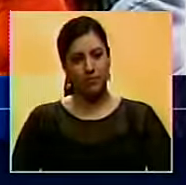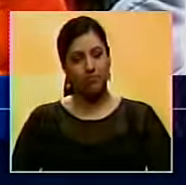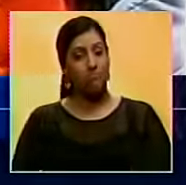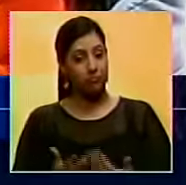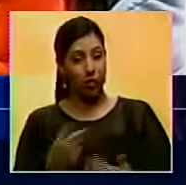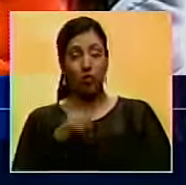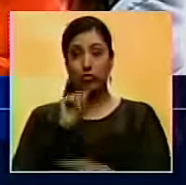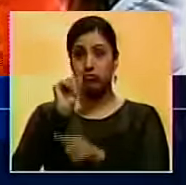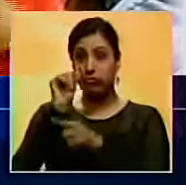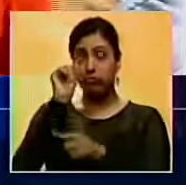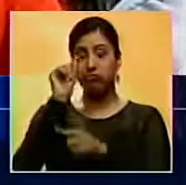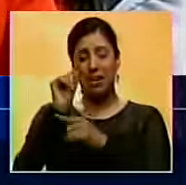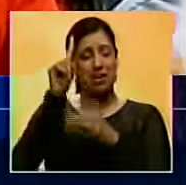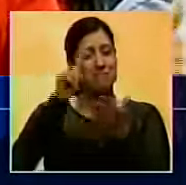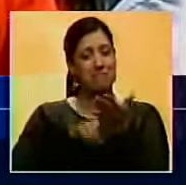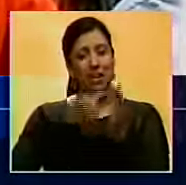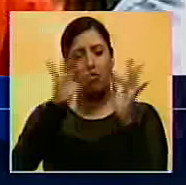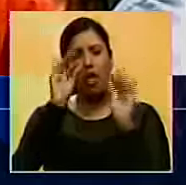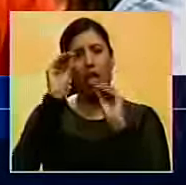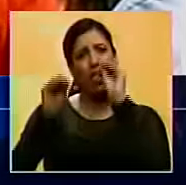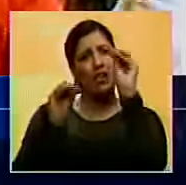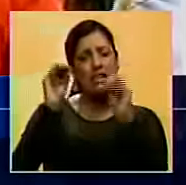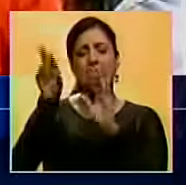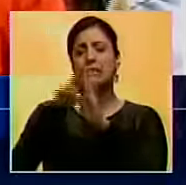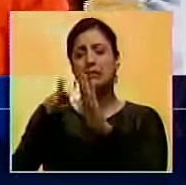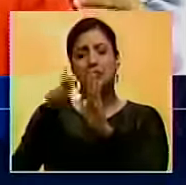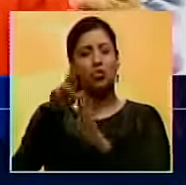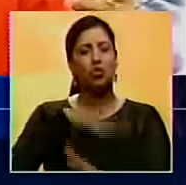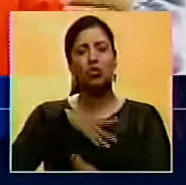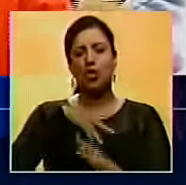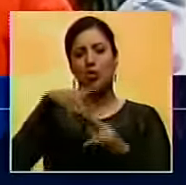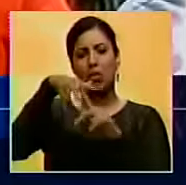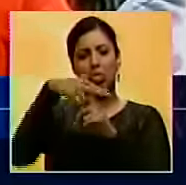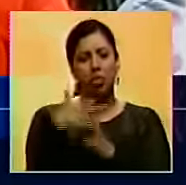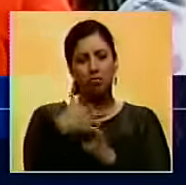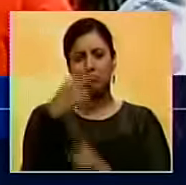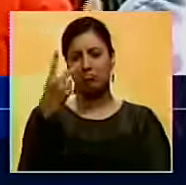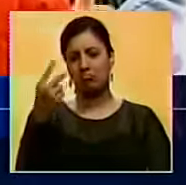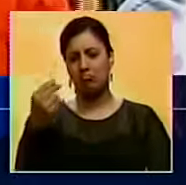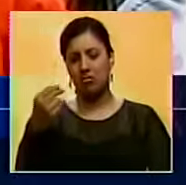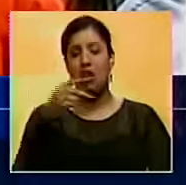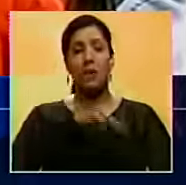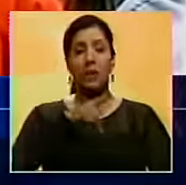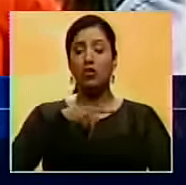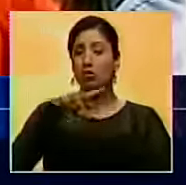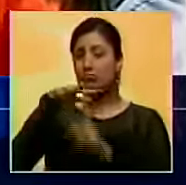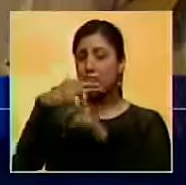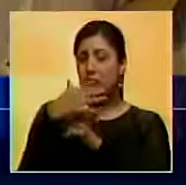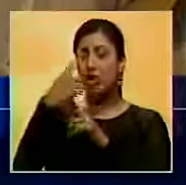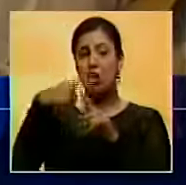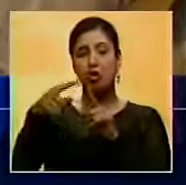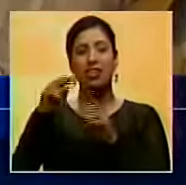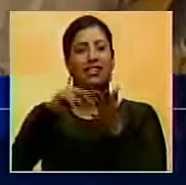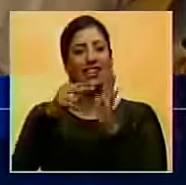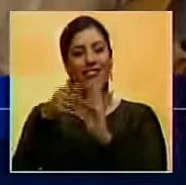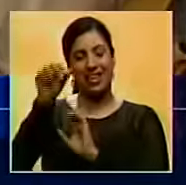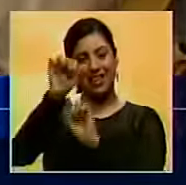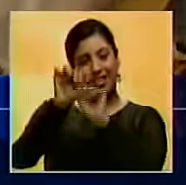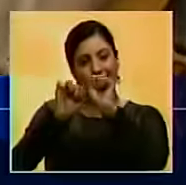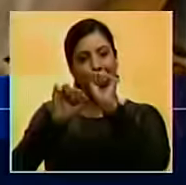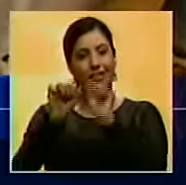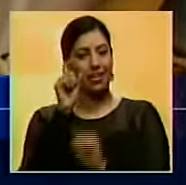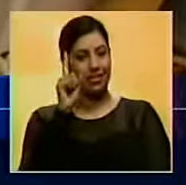Le hemos dicho de las mil maneras posibles que no nos vamos a dejar tumbar. Y no dejarnos tumbar significa defender